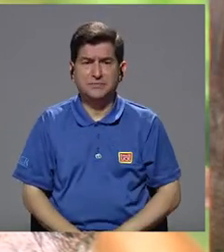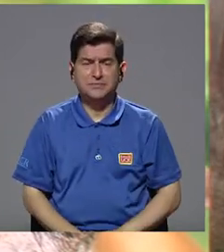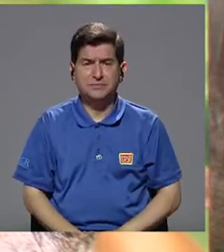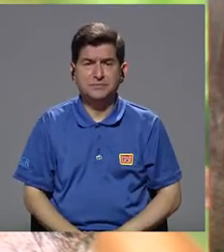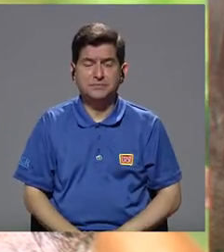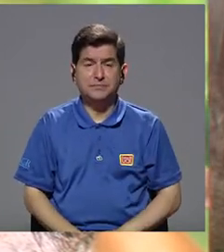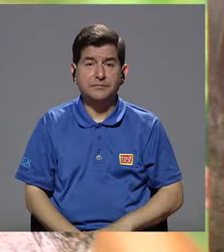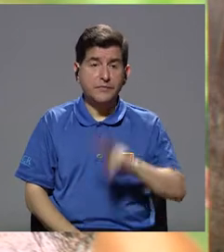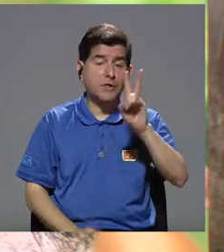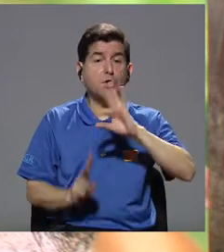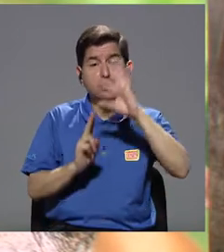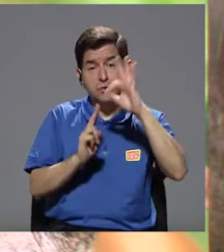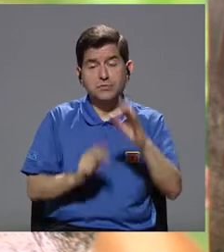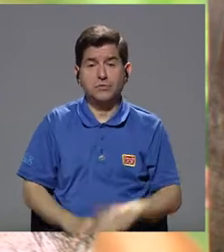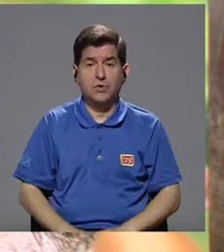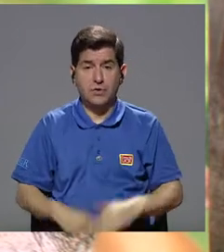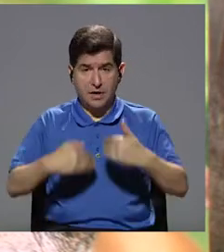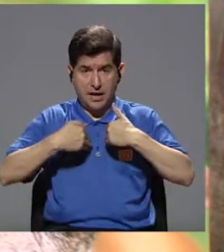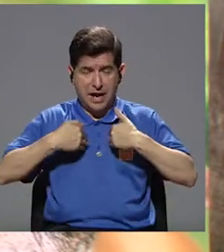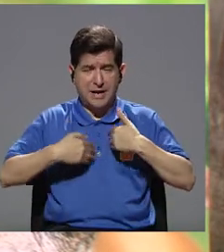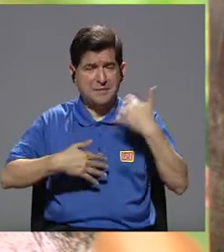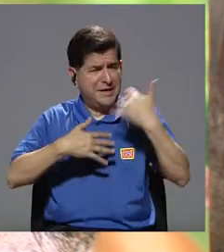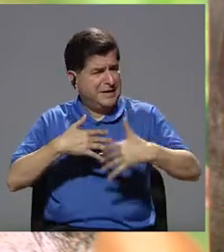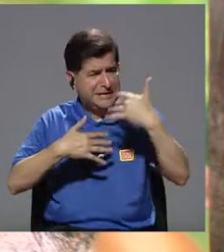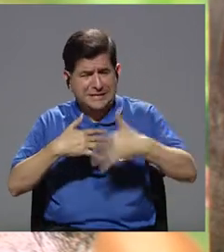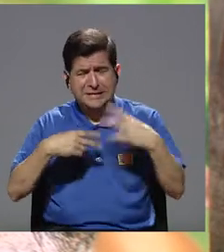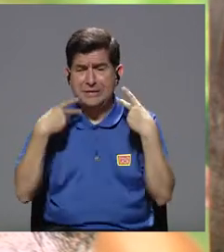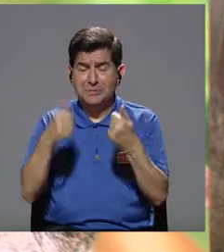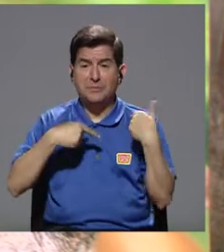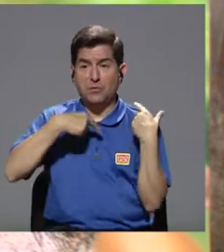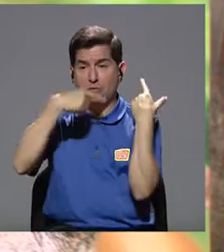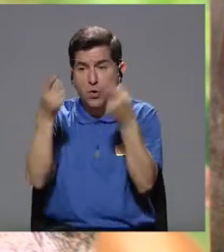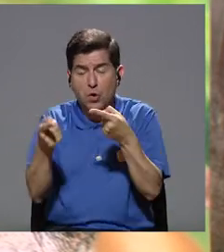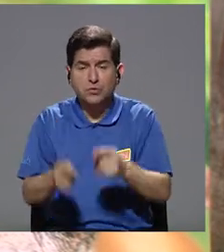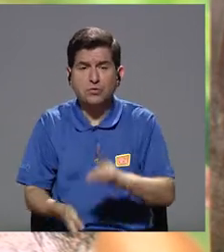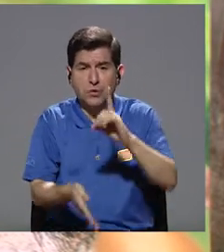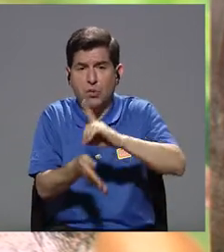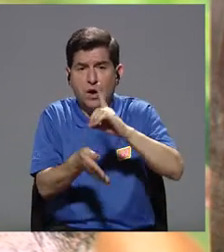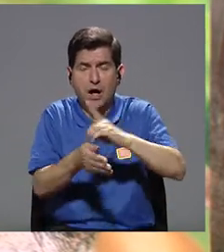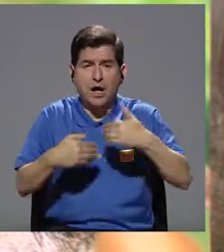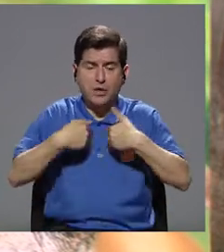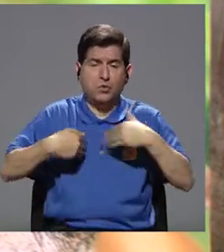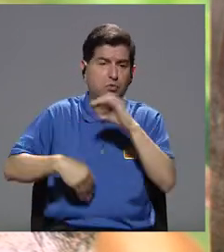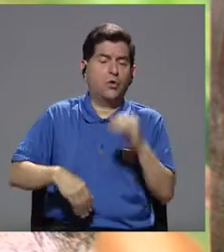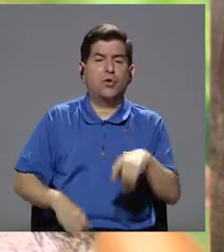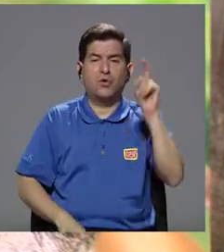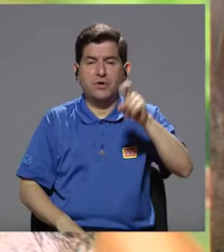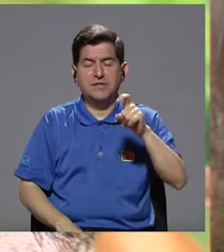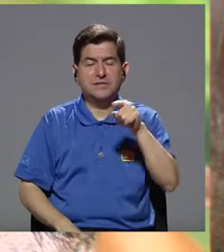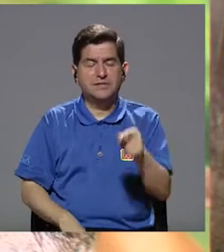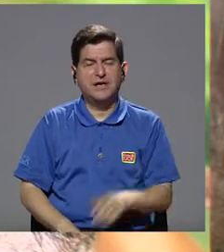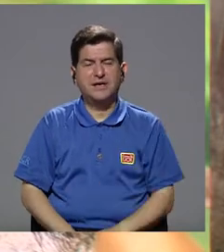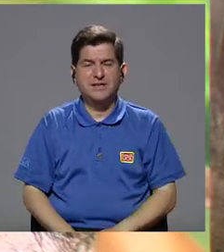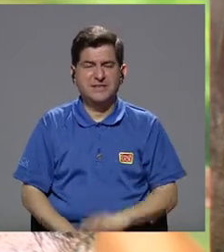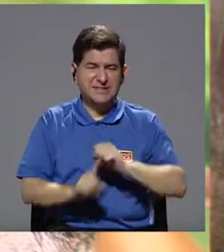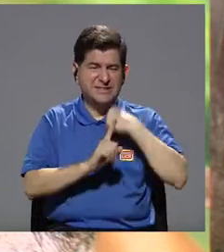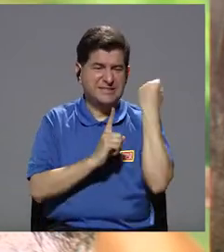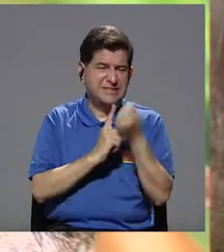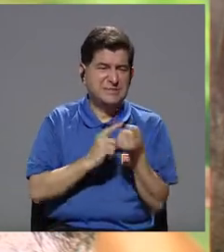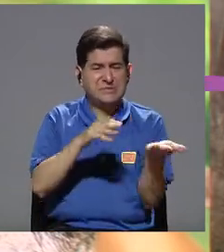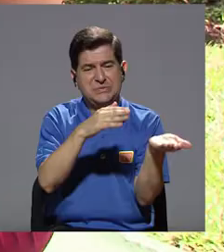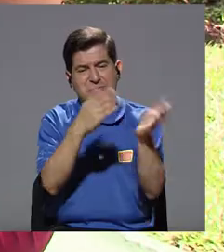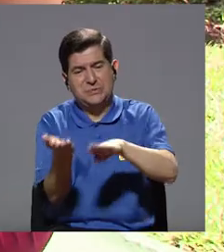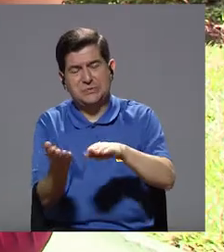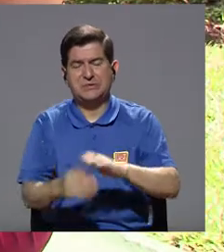hay dos opciones, que el animal está súper herido, hay que llevarlo de inmediato al veterinario o lamentablemente que el animal fallezca en el lugar.